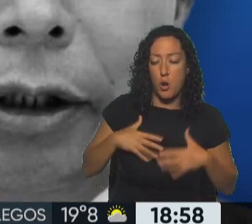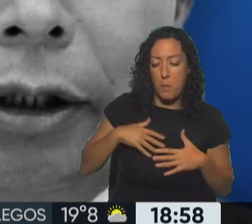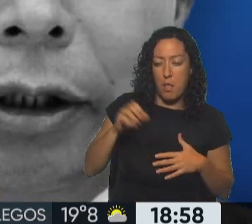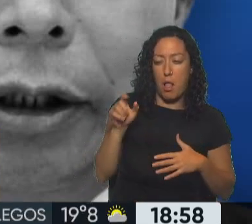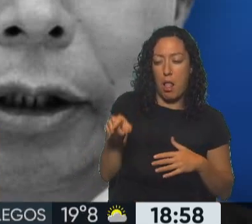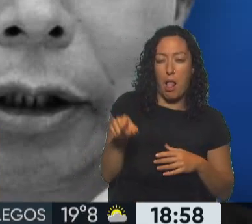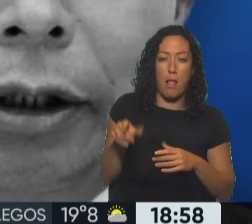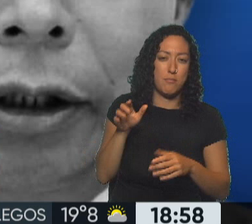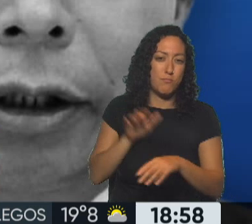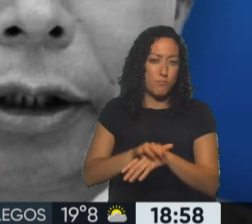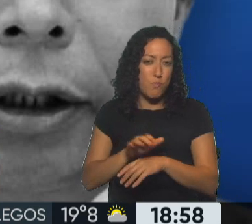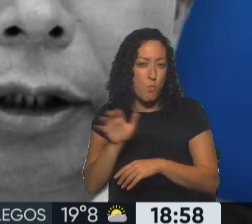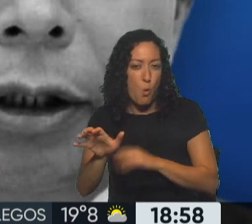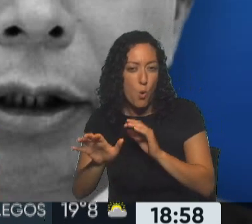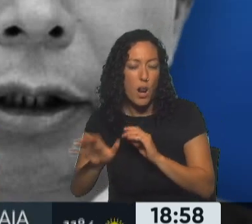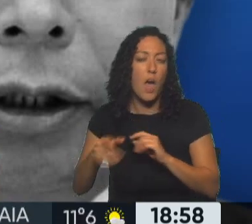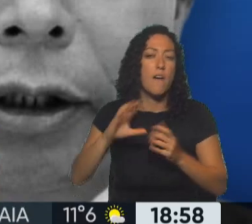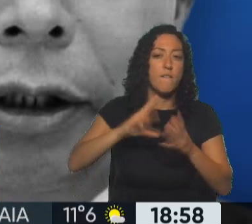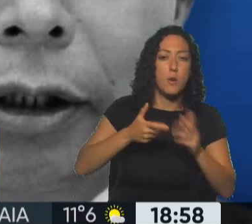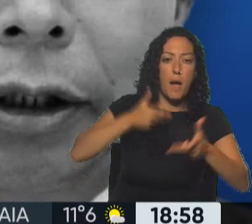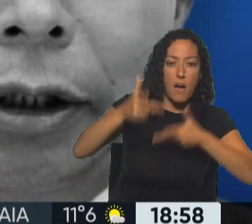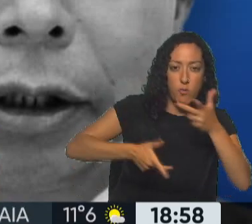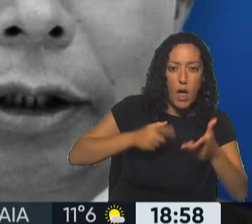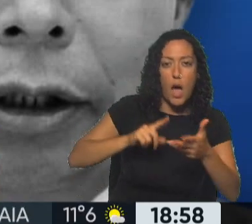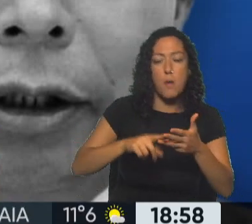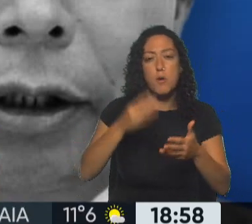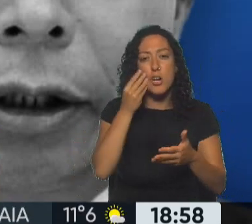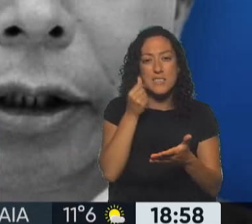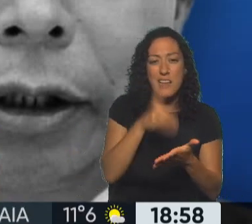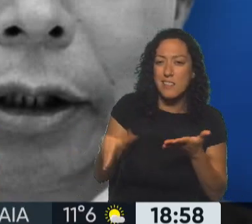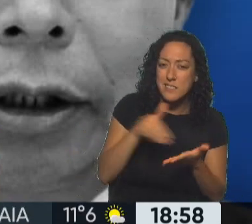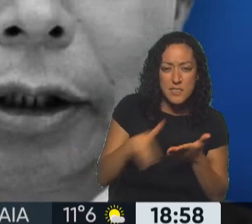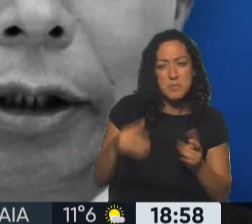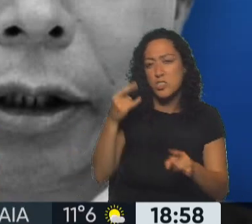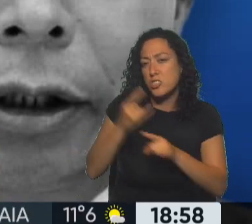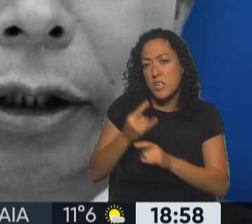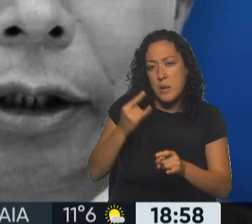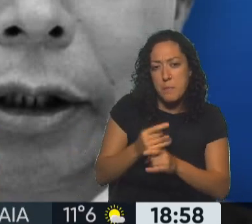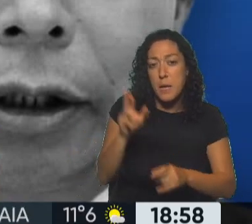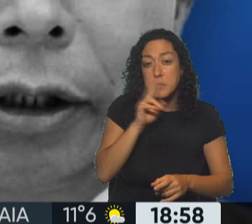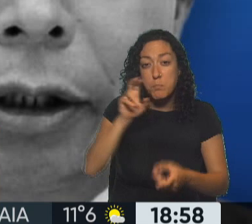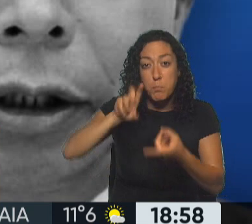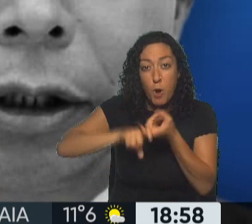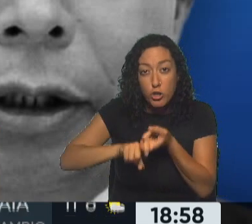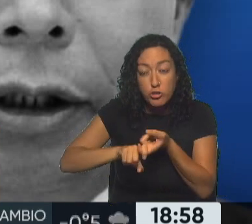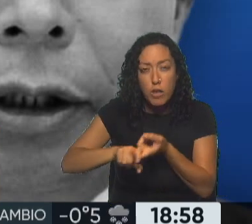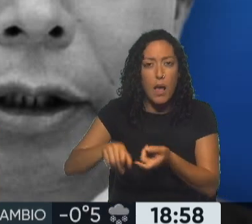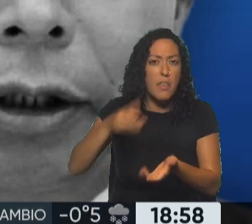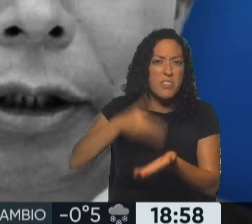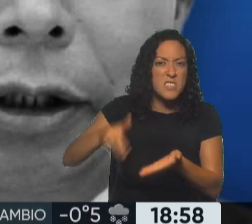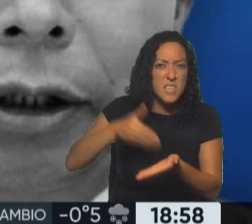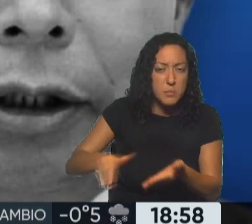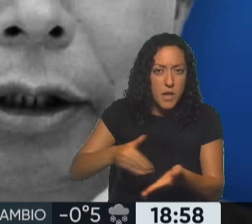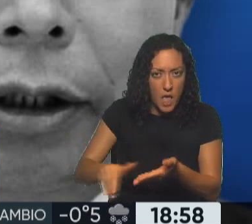raíces andinas, de la forma en la que hablábamos. Había discriminación racial. En todo momento recibió ataques a su persona al contar que